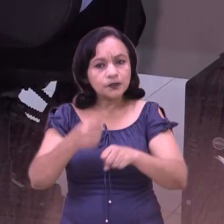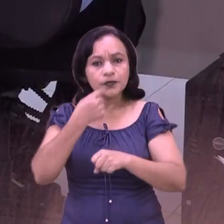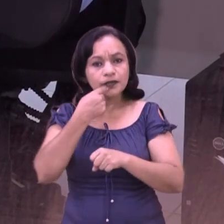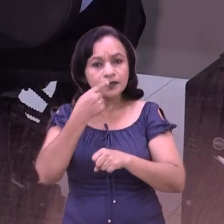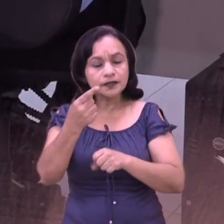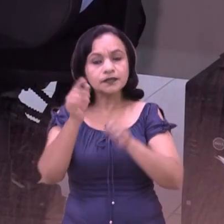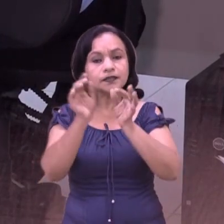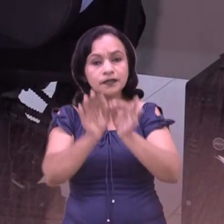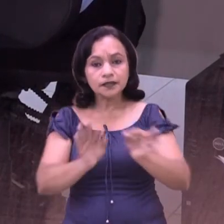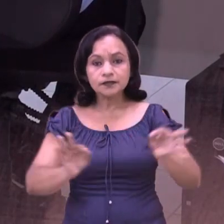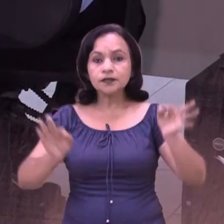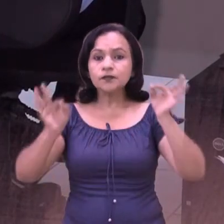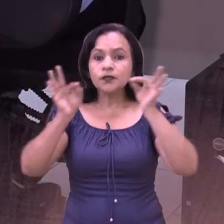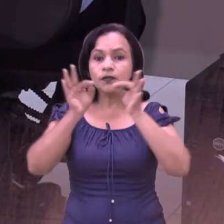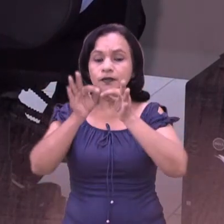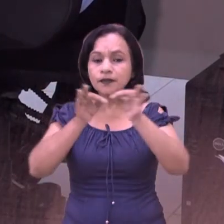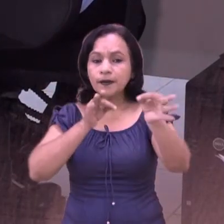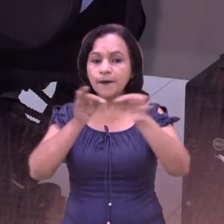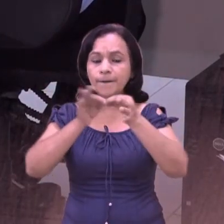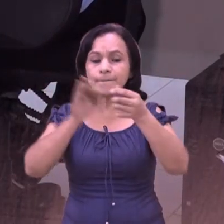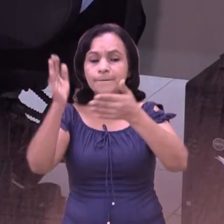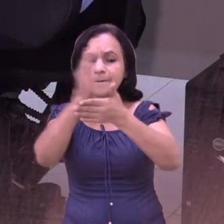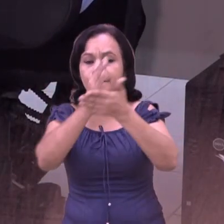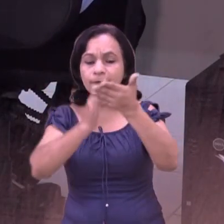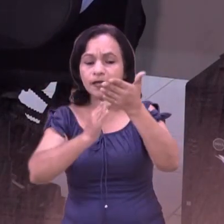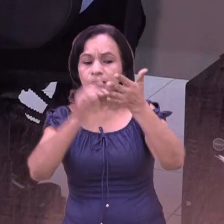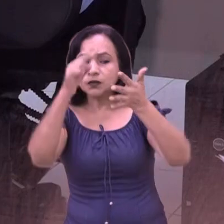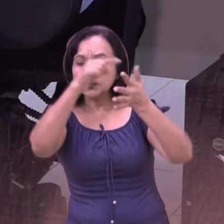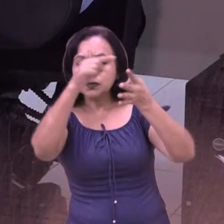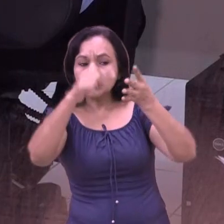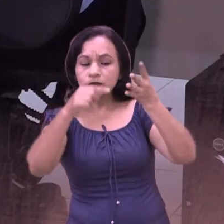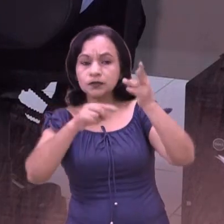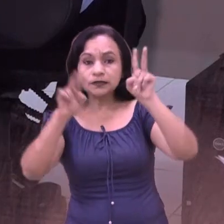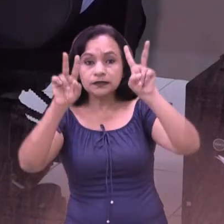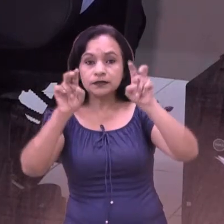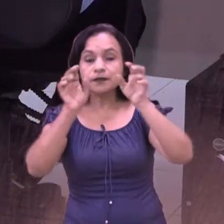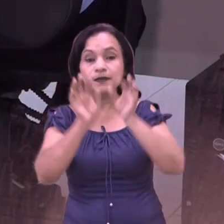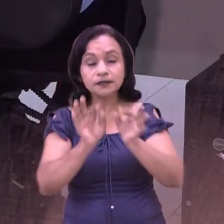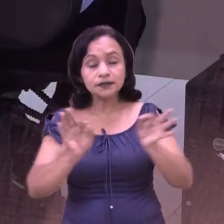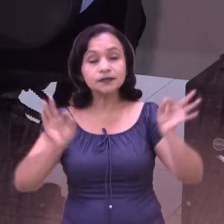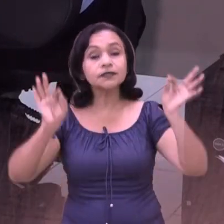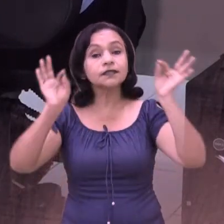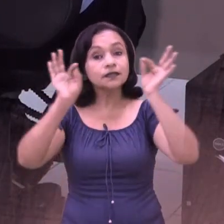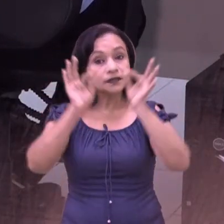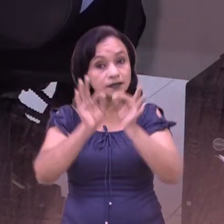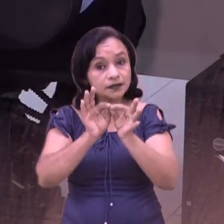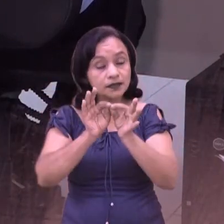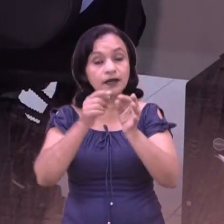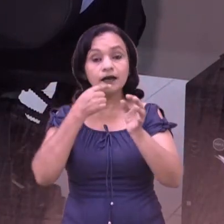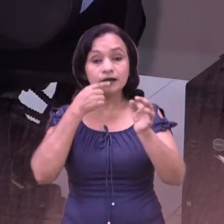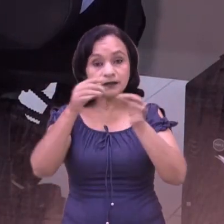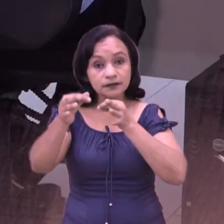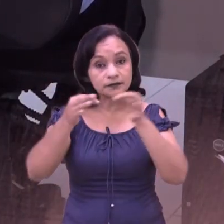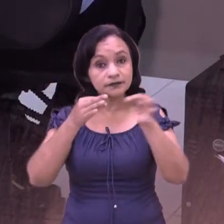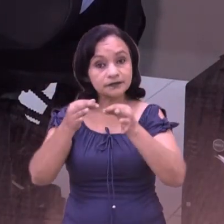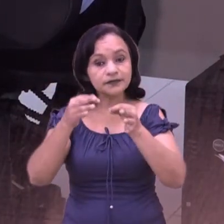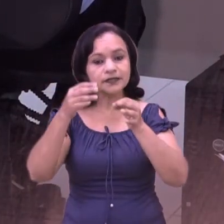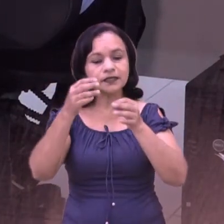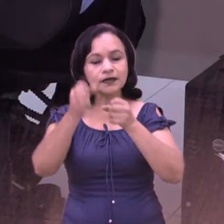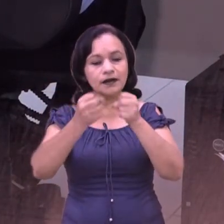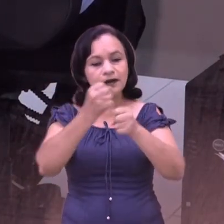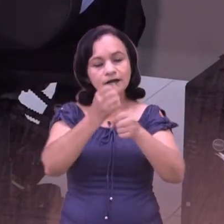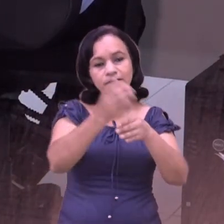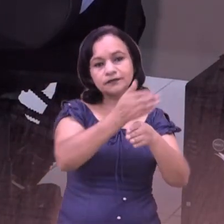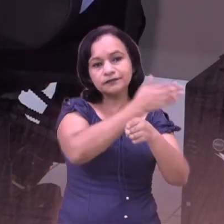quizás señalar algunos aspectos que son relevantes a destacar en los últimos